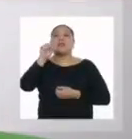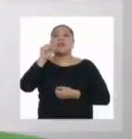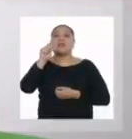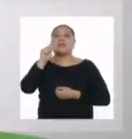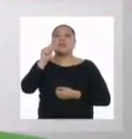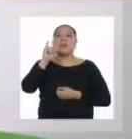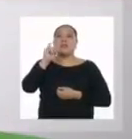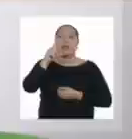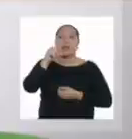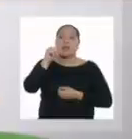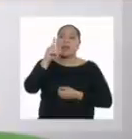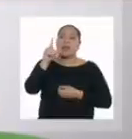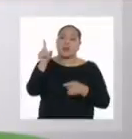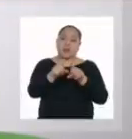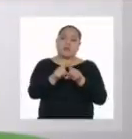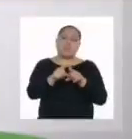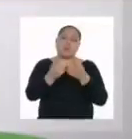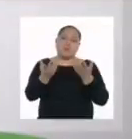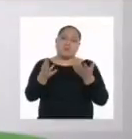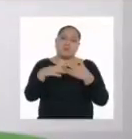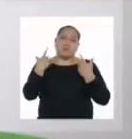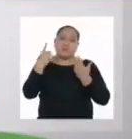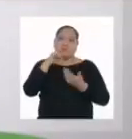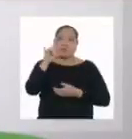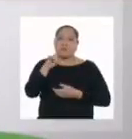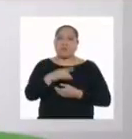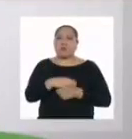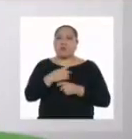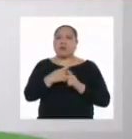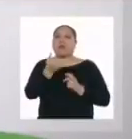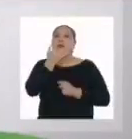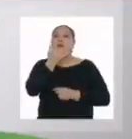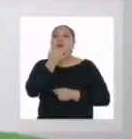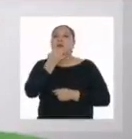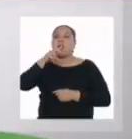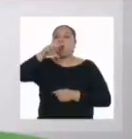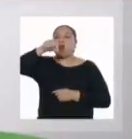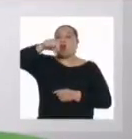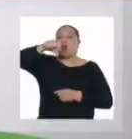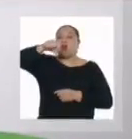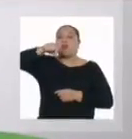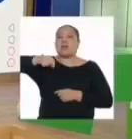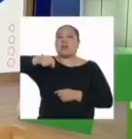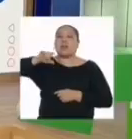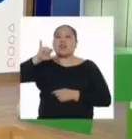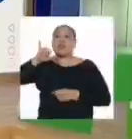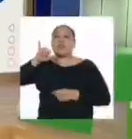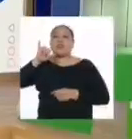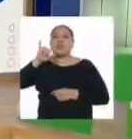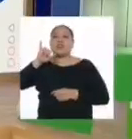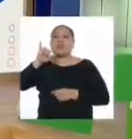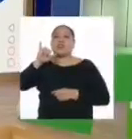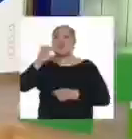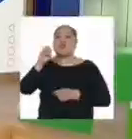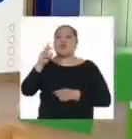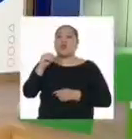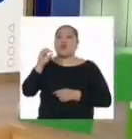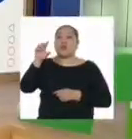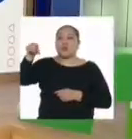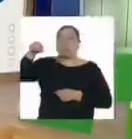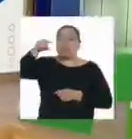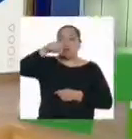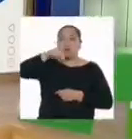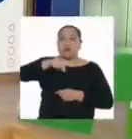Jonathan, ahora veamos qué sucede cuando le echamos unas gotitas de yodo a cada uno de los vasitos. Coge el